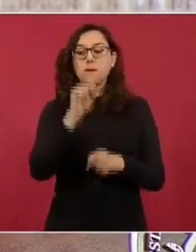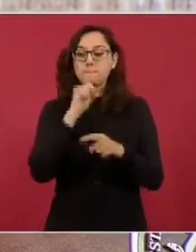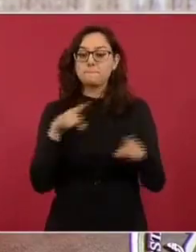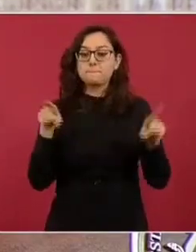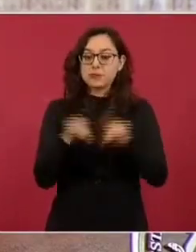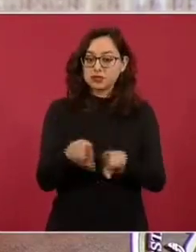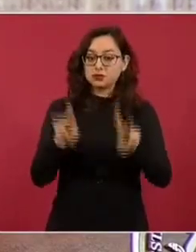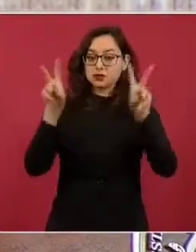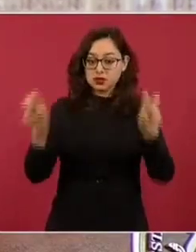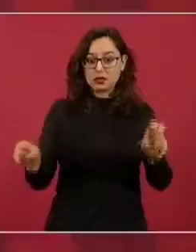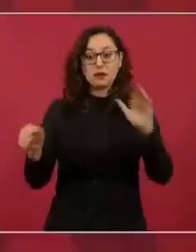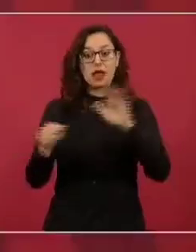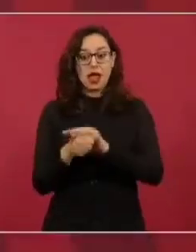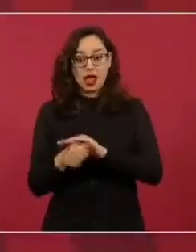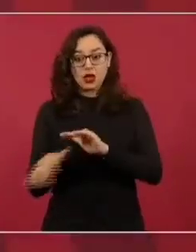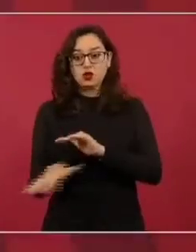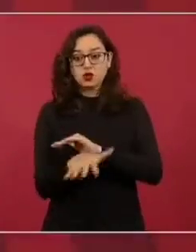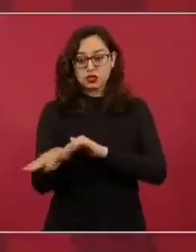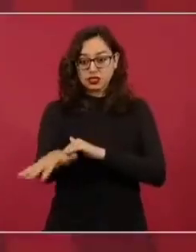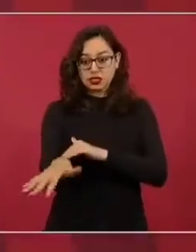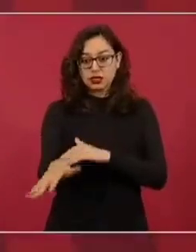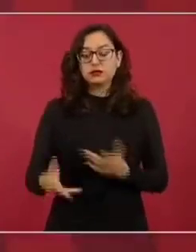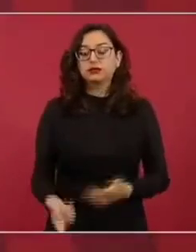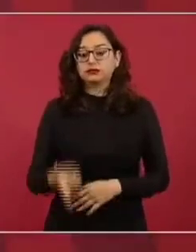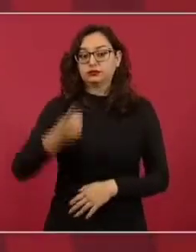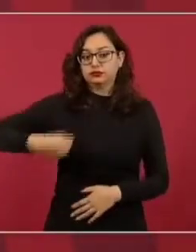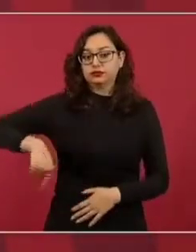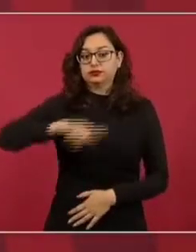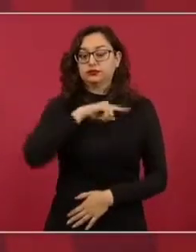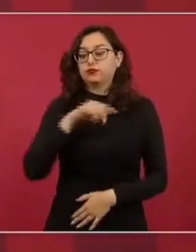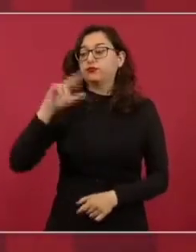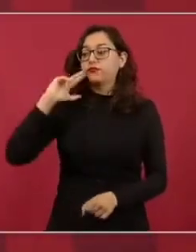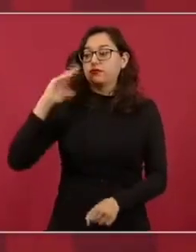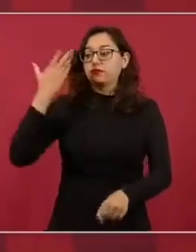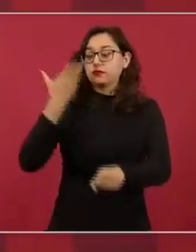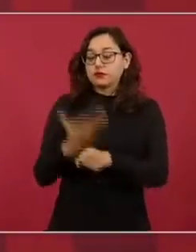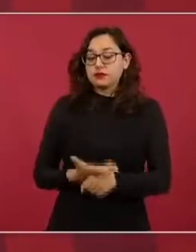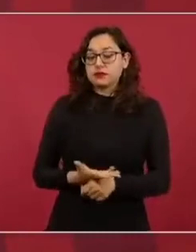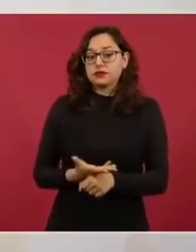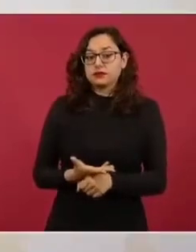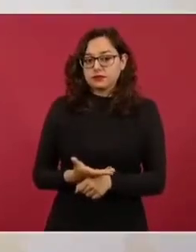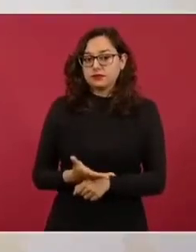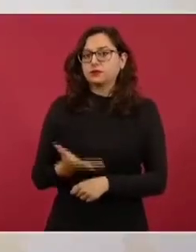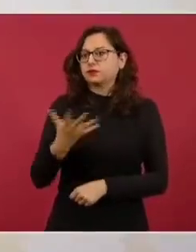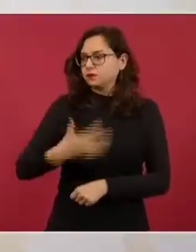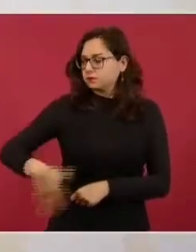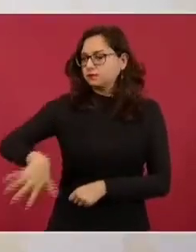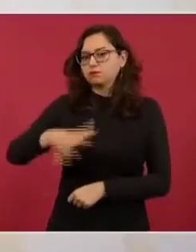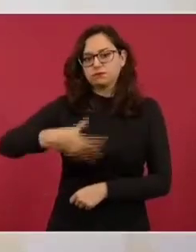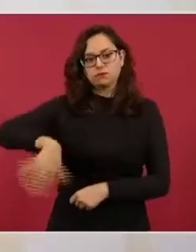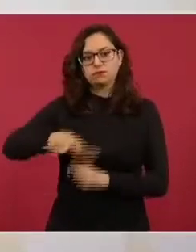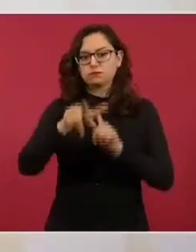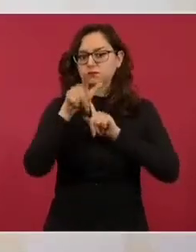que tenemos nosotros la responsabilidad de ir al fondo.